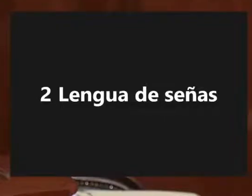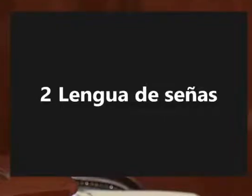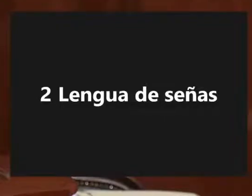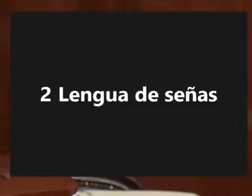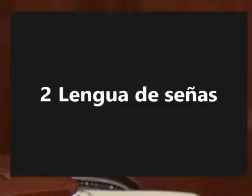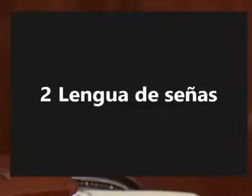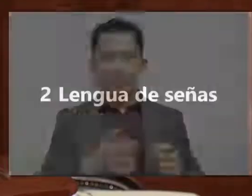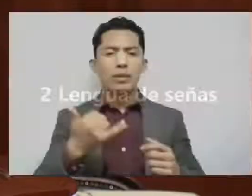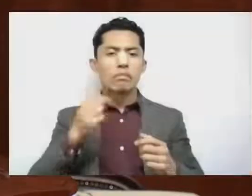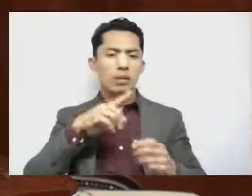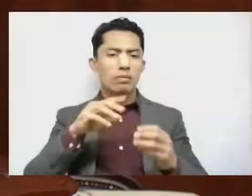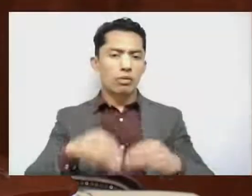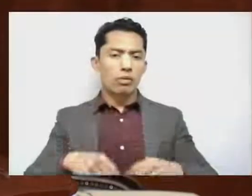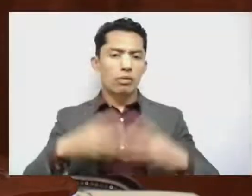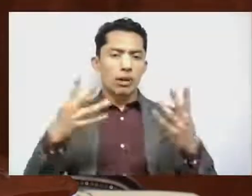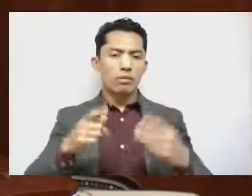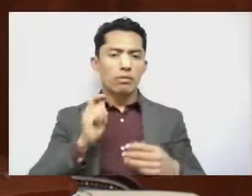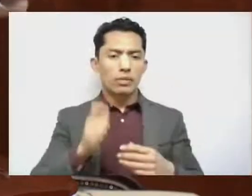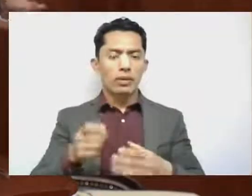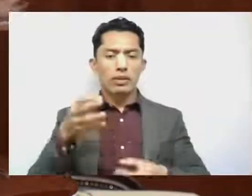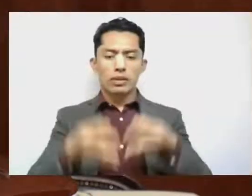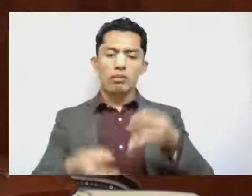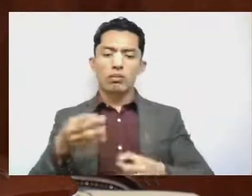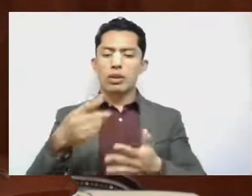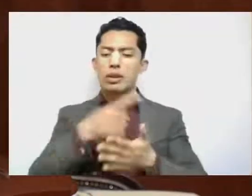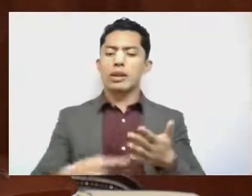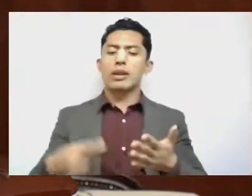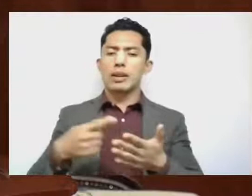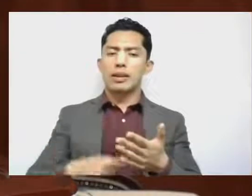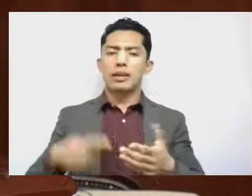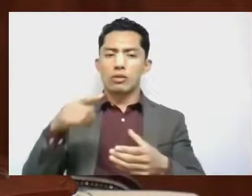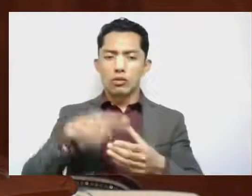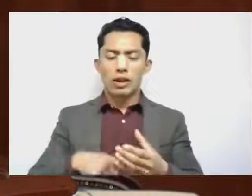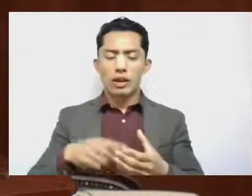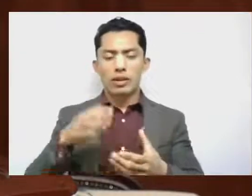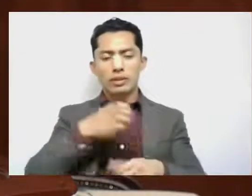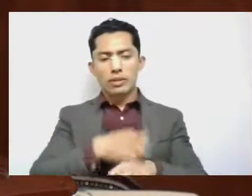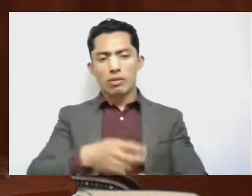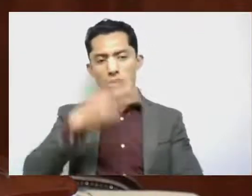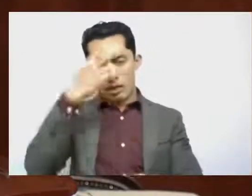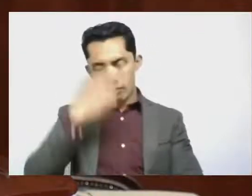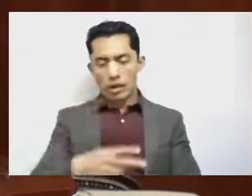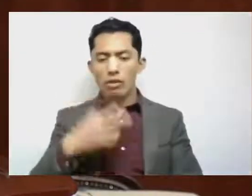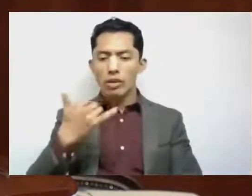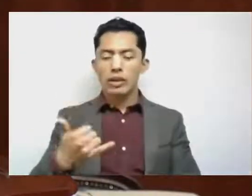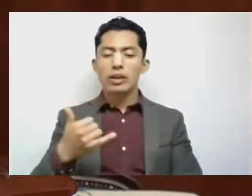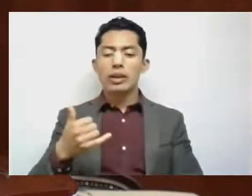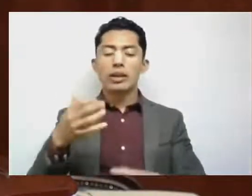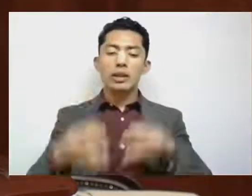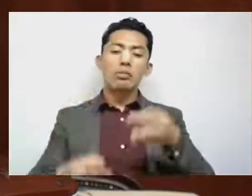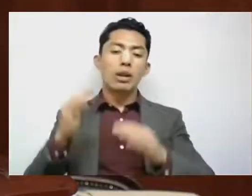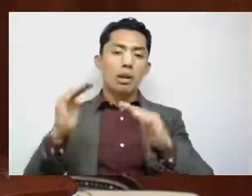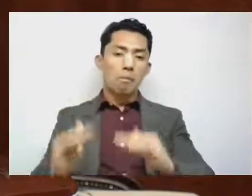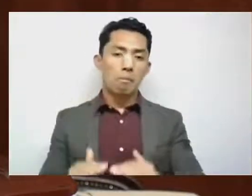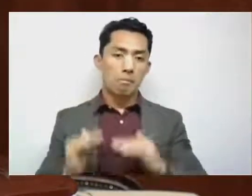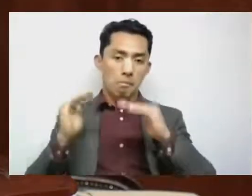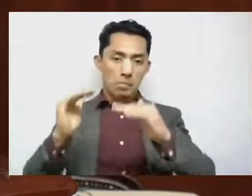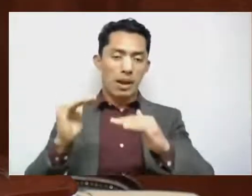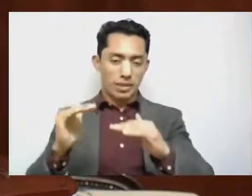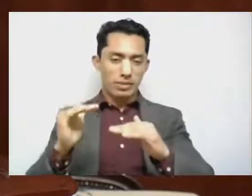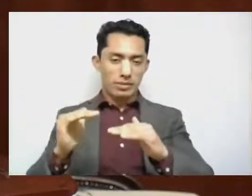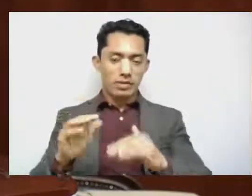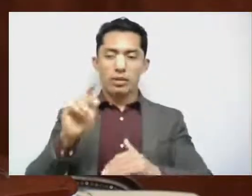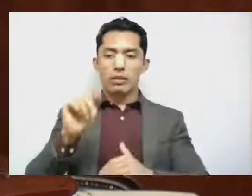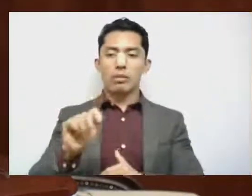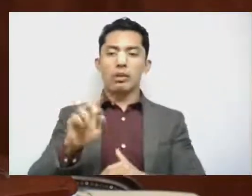el Tribunal Electoral del Estado de México y la Sala Superior dio pues